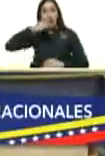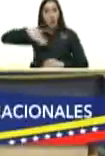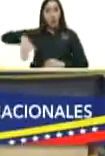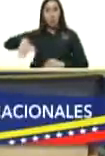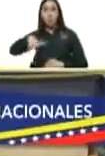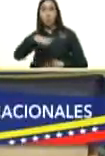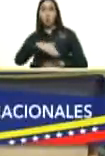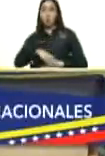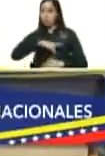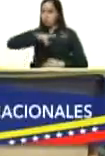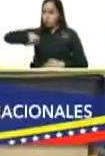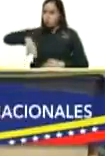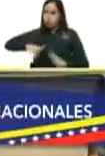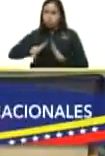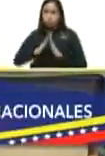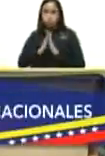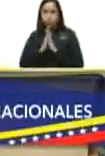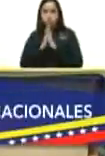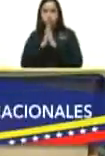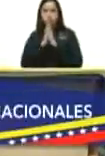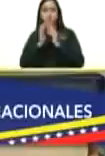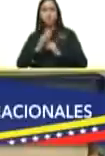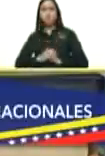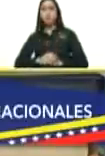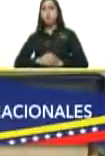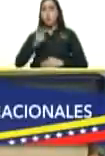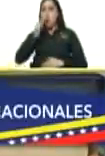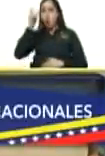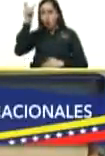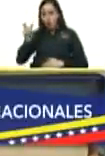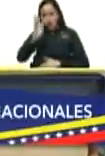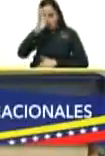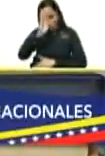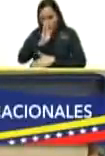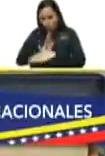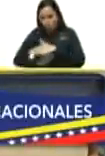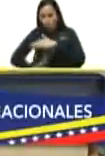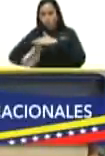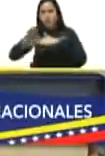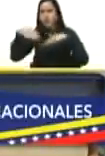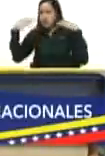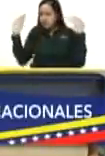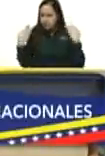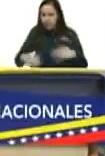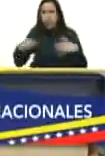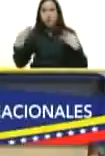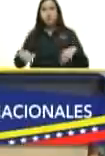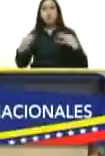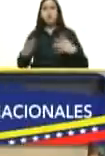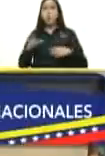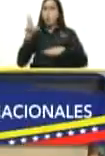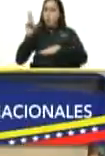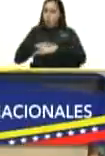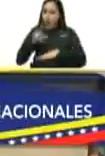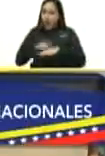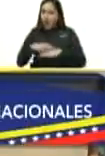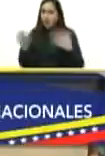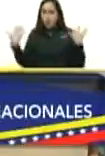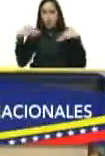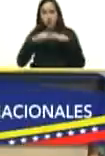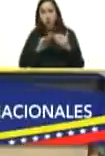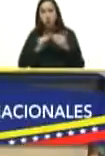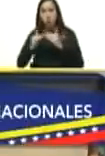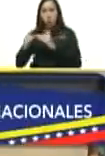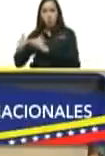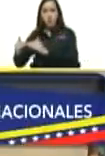nuestro santo un hombre de a pie un hombre sencillo un médico integral comunitario